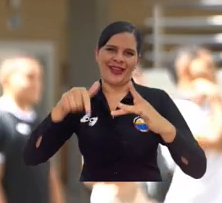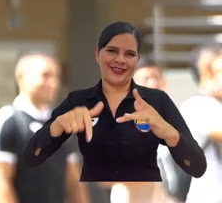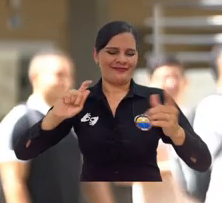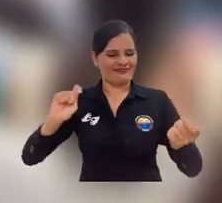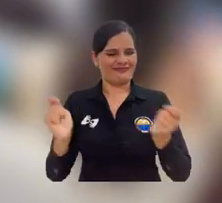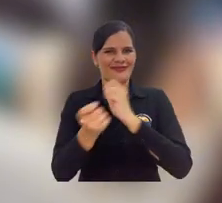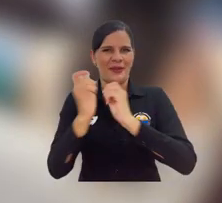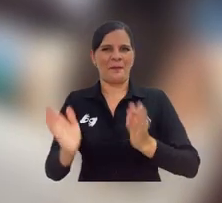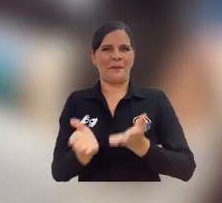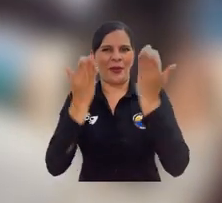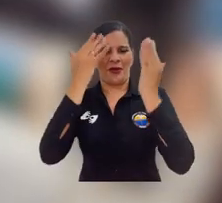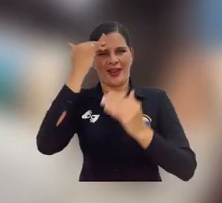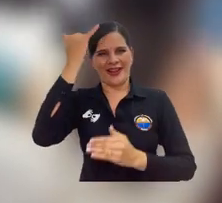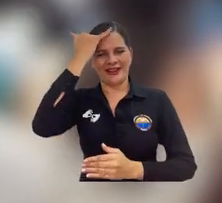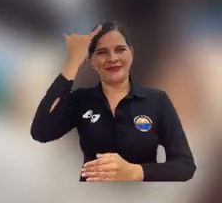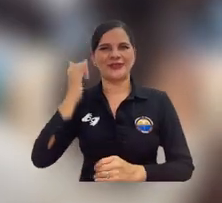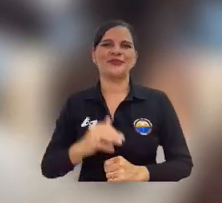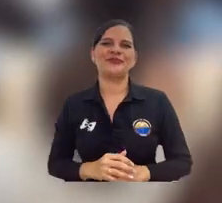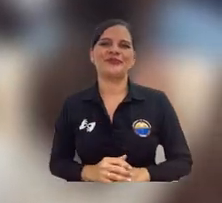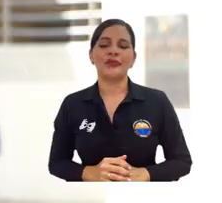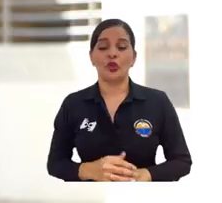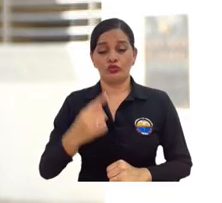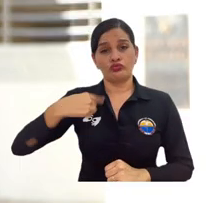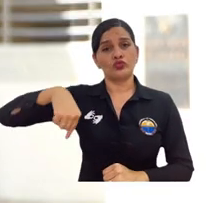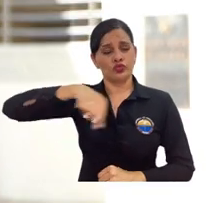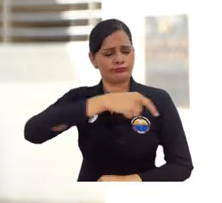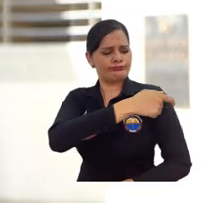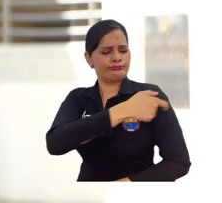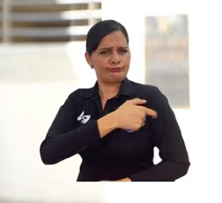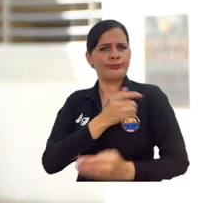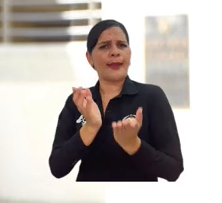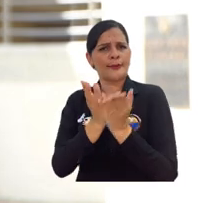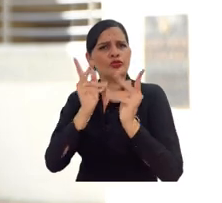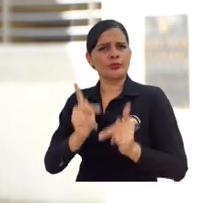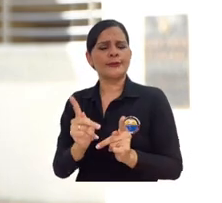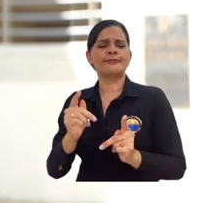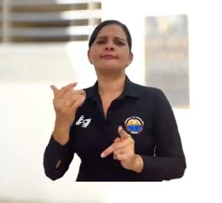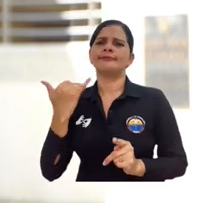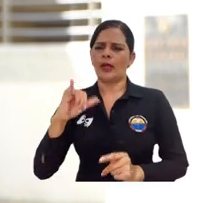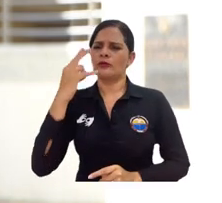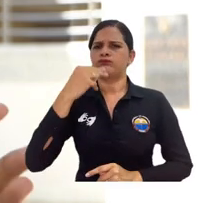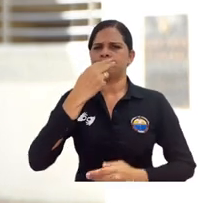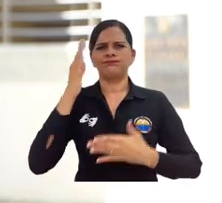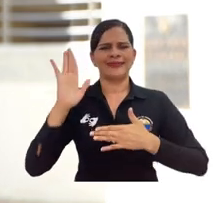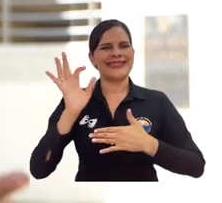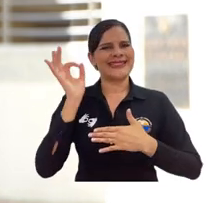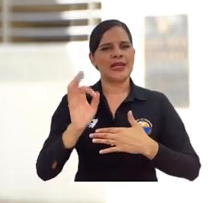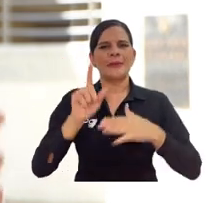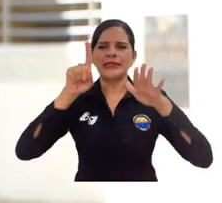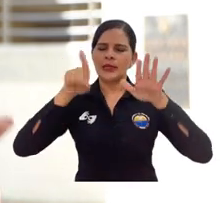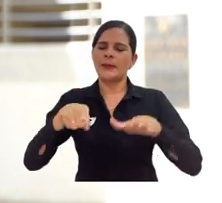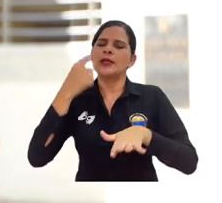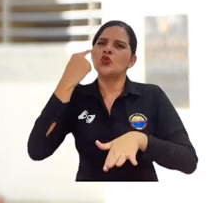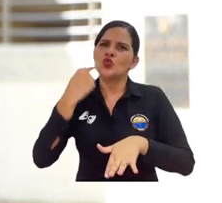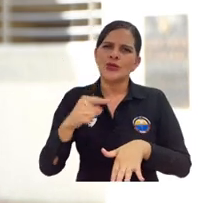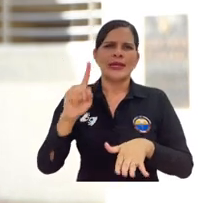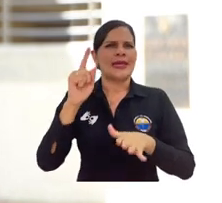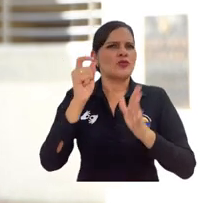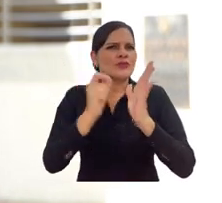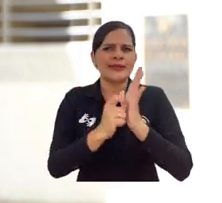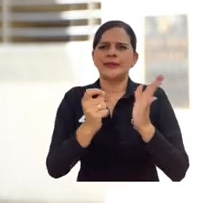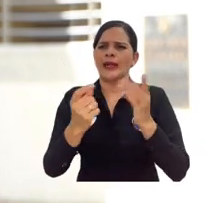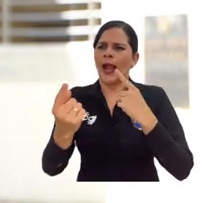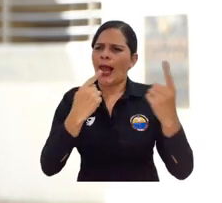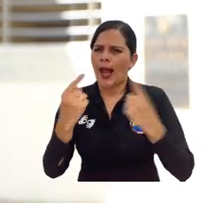pertinentes para nuestra formación académica. Nosotros como representantes estudiantiles nos hemos comprometido a que estos espacios sucedan por lo menos una vez al